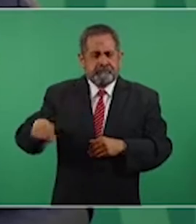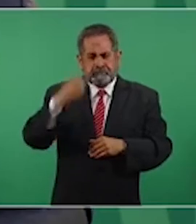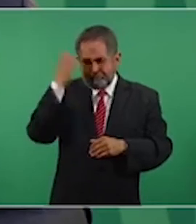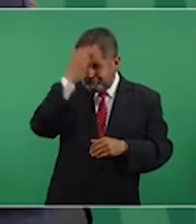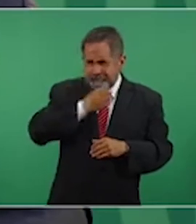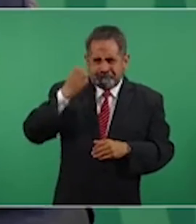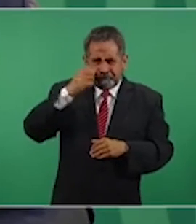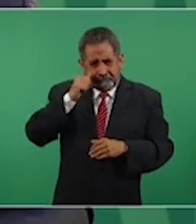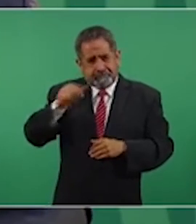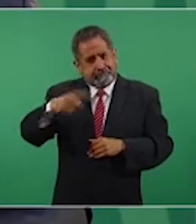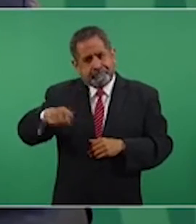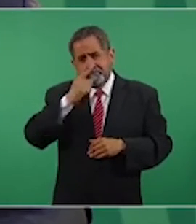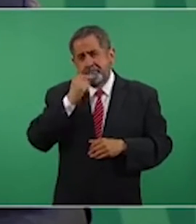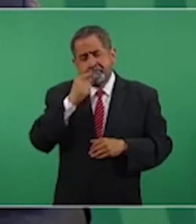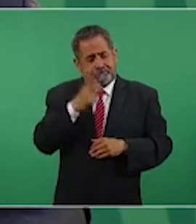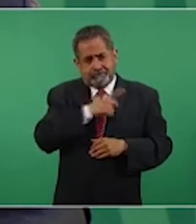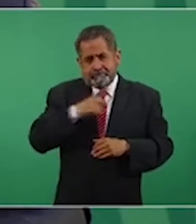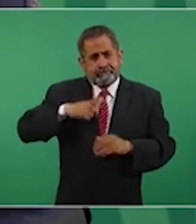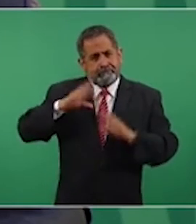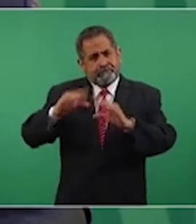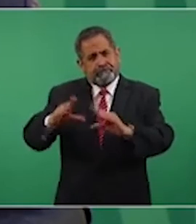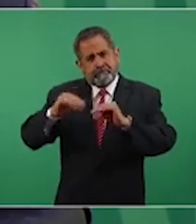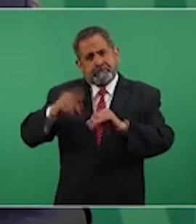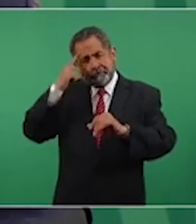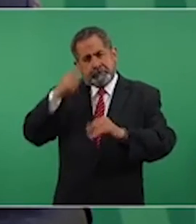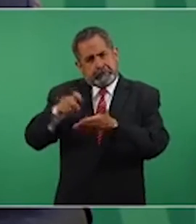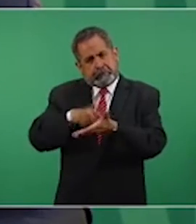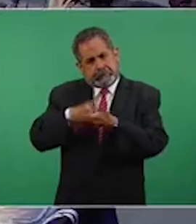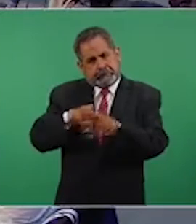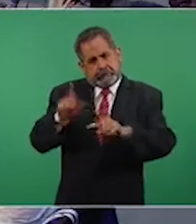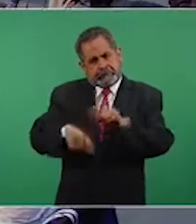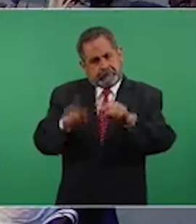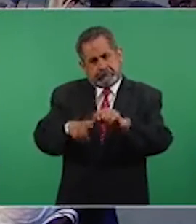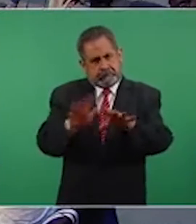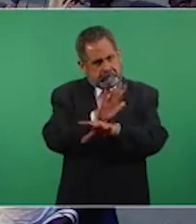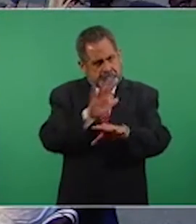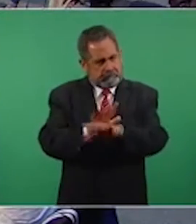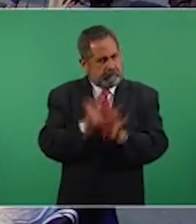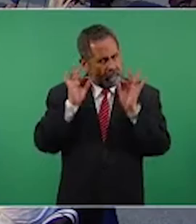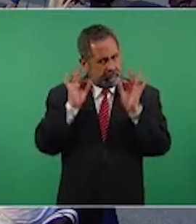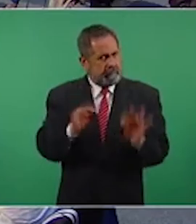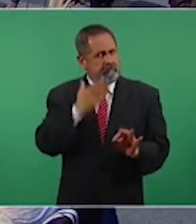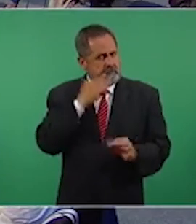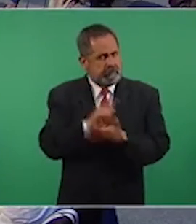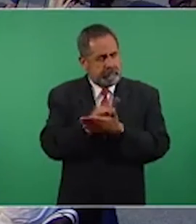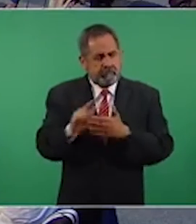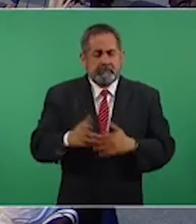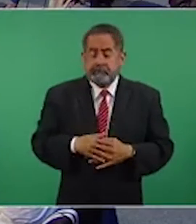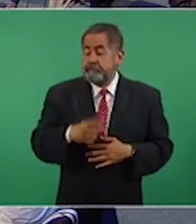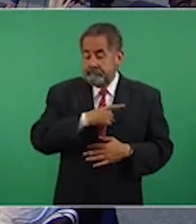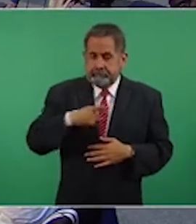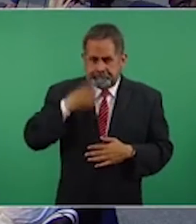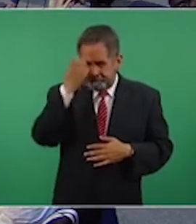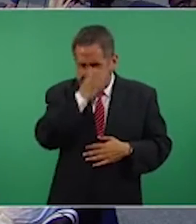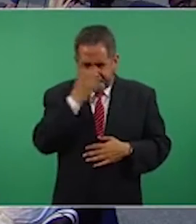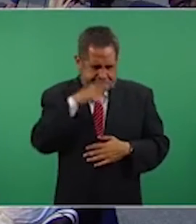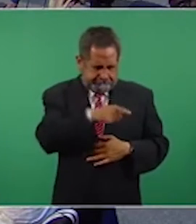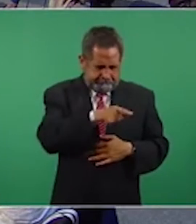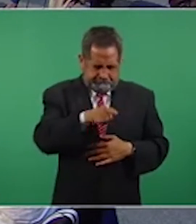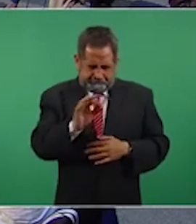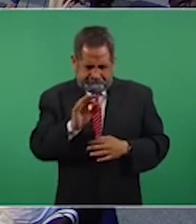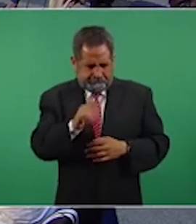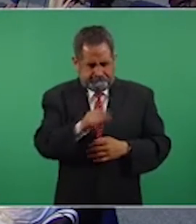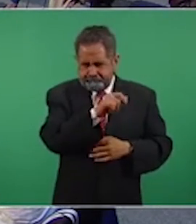exámenes para ir depurando a las policías. Hay que hacer esos exámenes